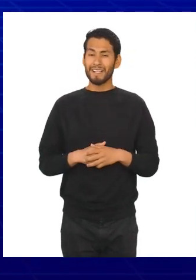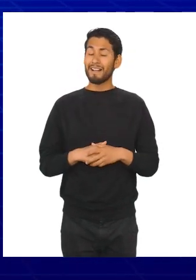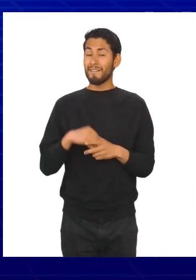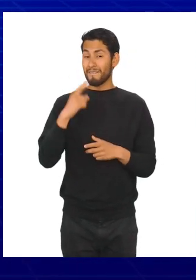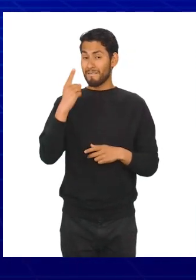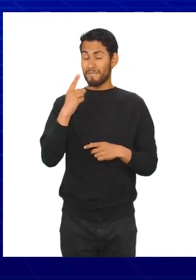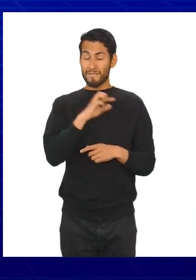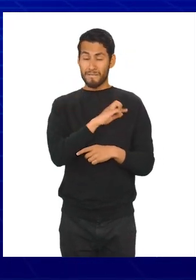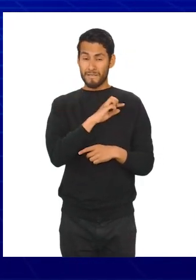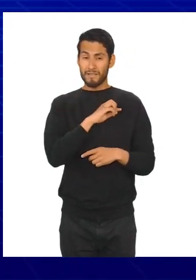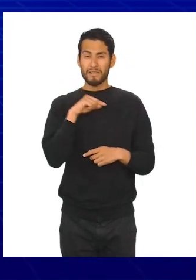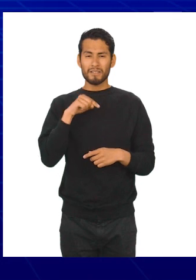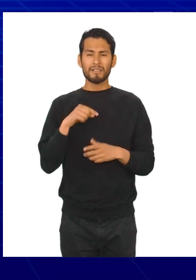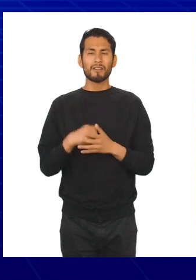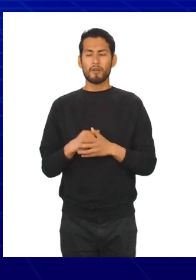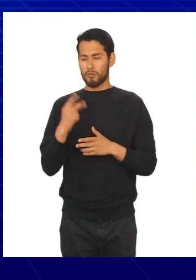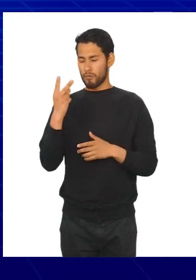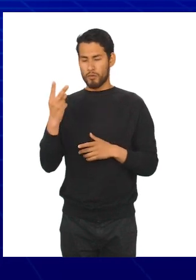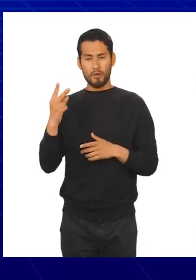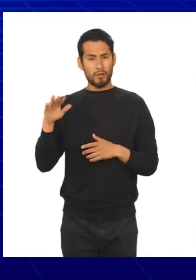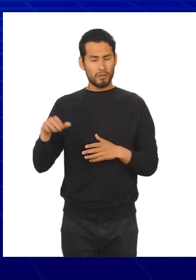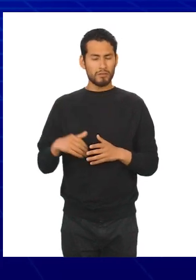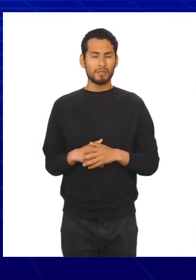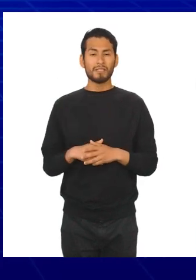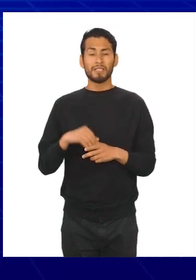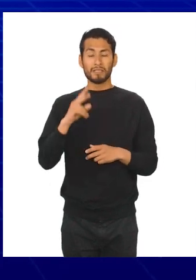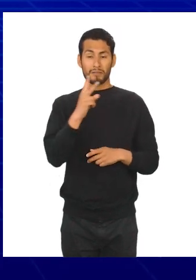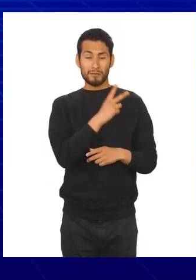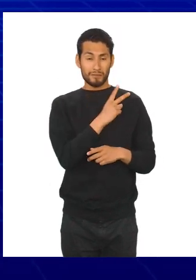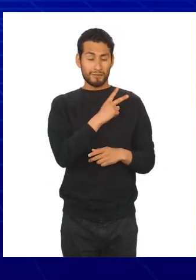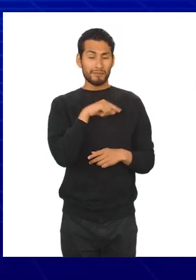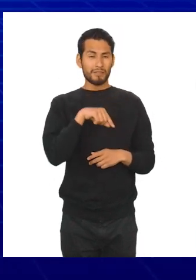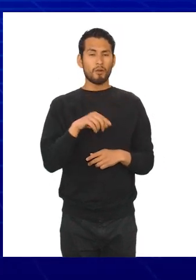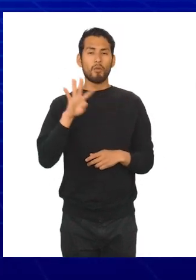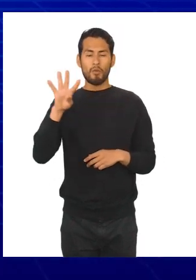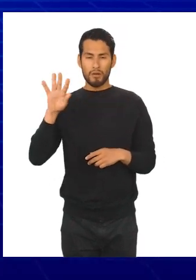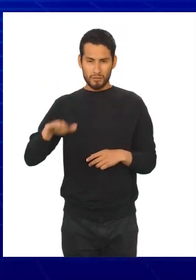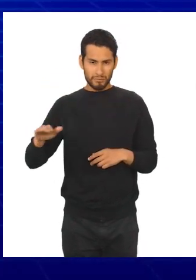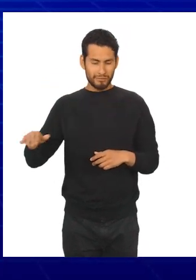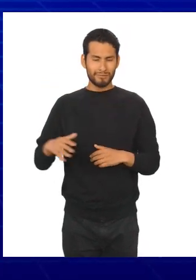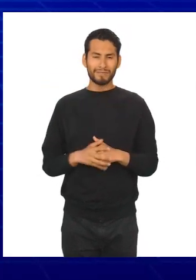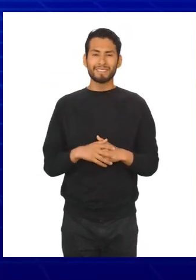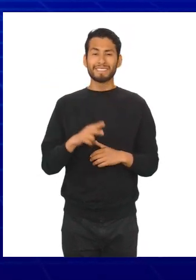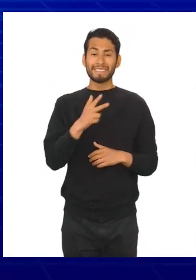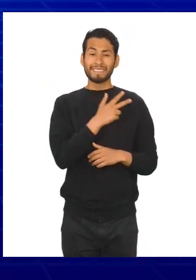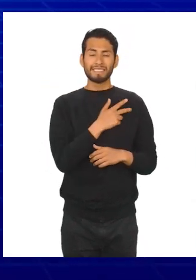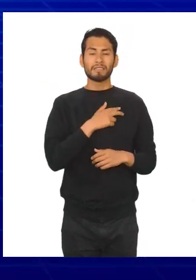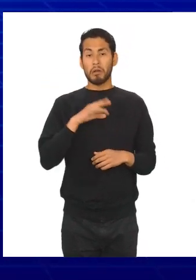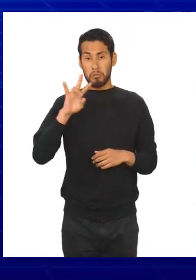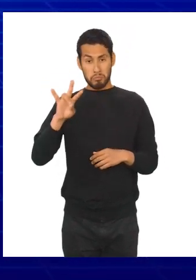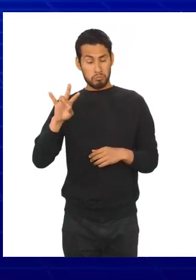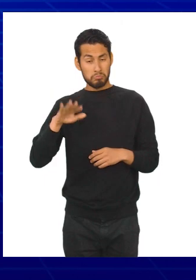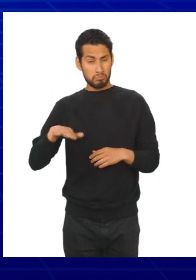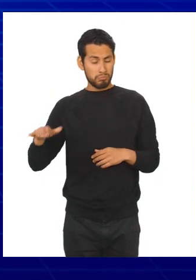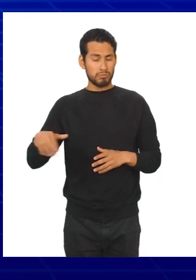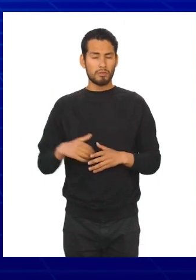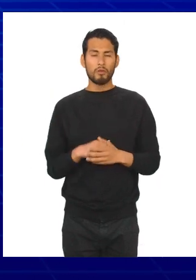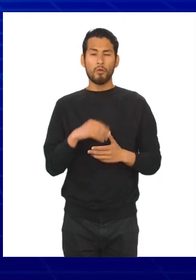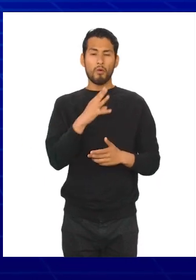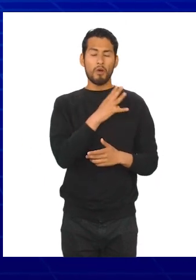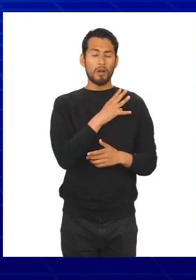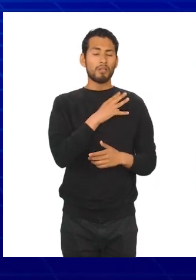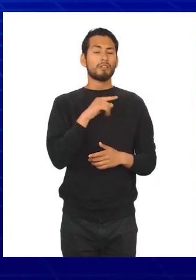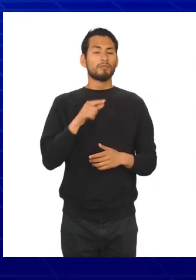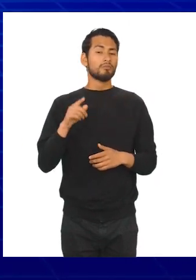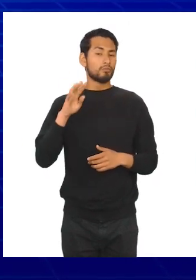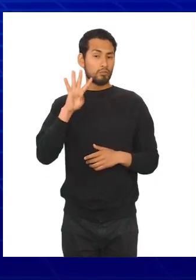frecuencias. En el primer grado encontramos dos niños, en el segundo grado cuatro niños, en el tercero encontramos siete,